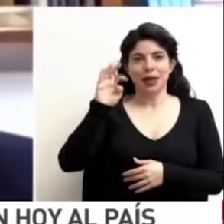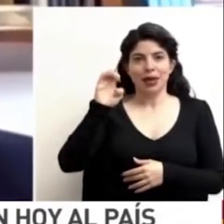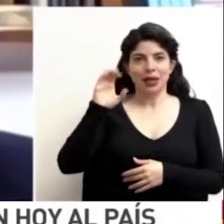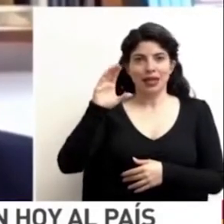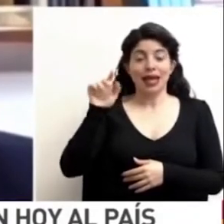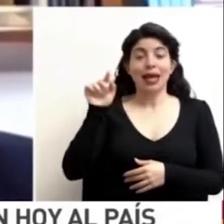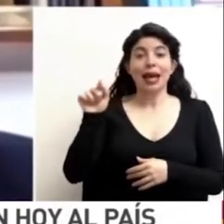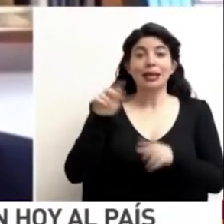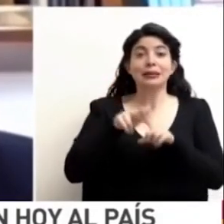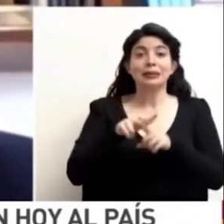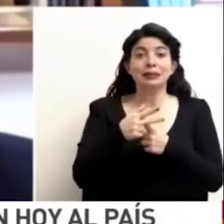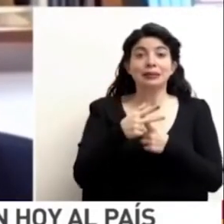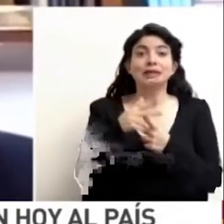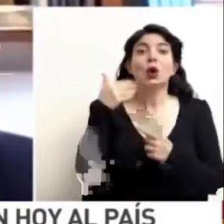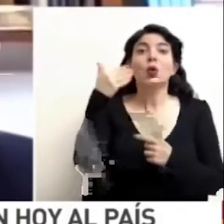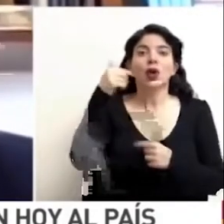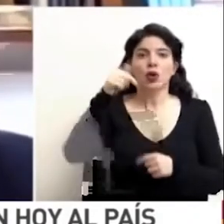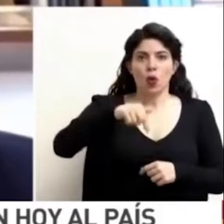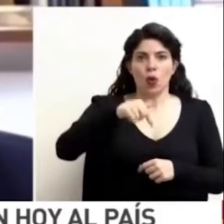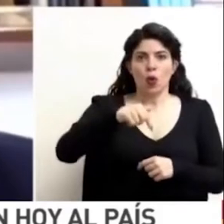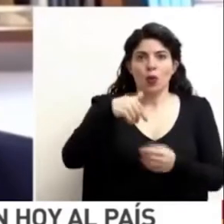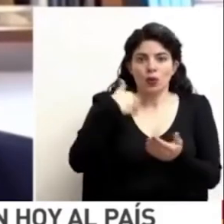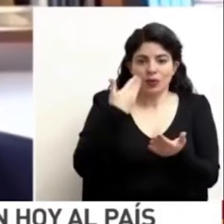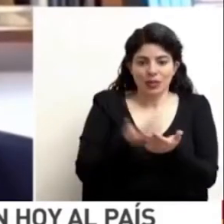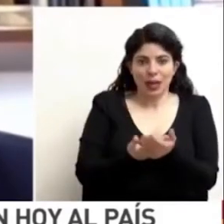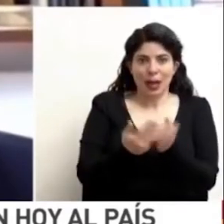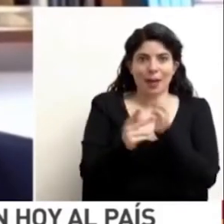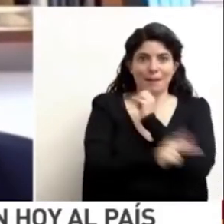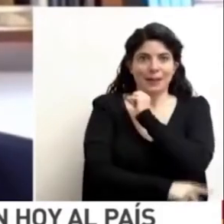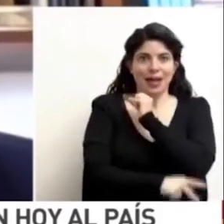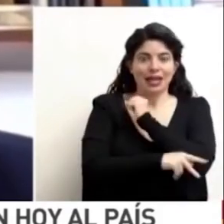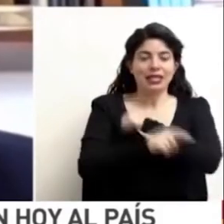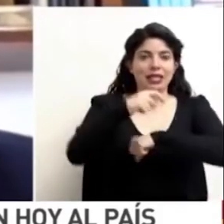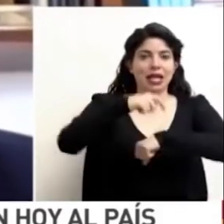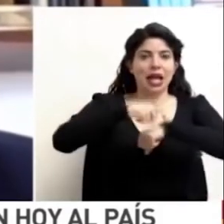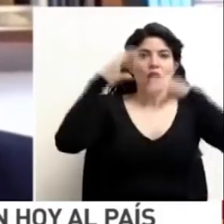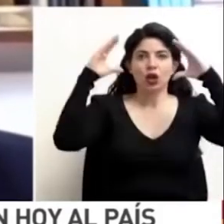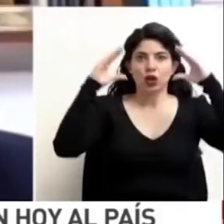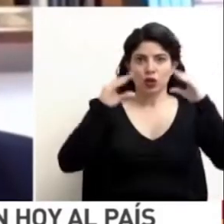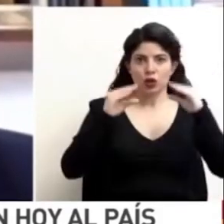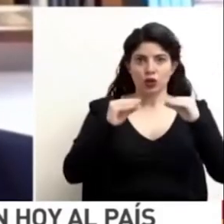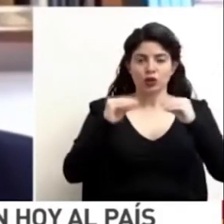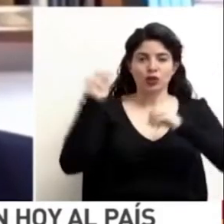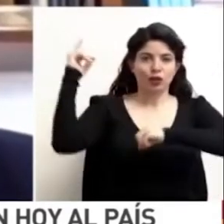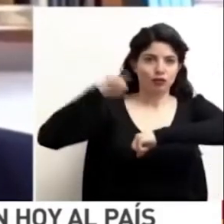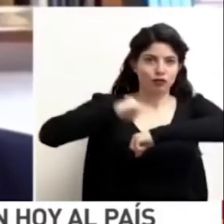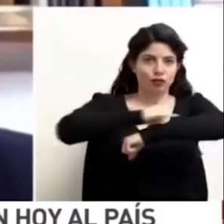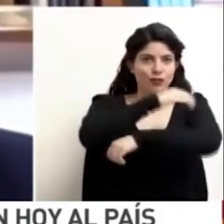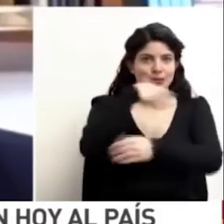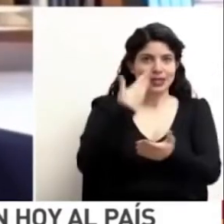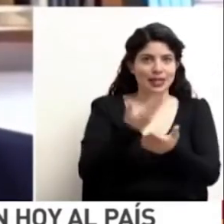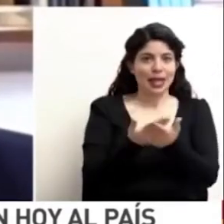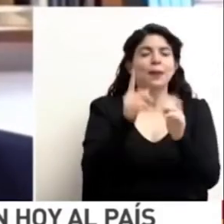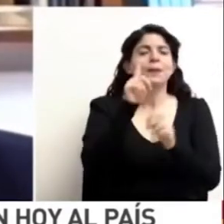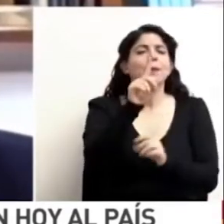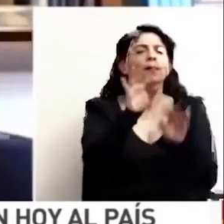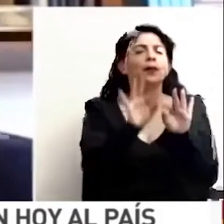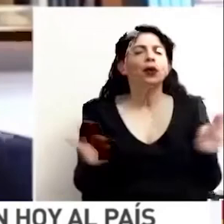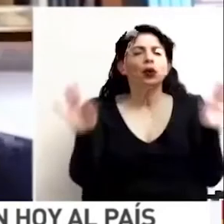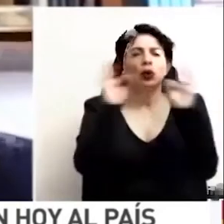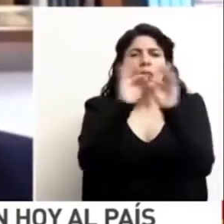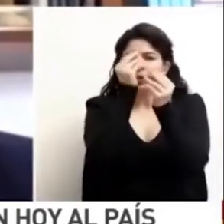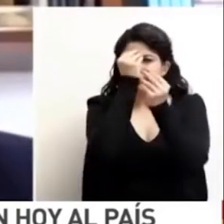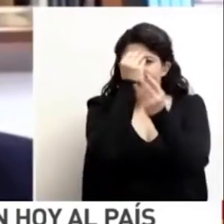como he dicho, el día de hoy, llega la vacuna al país en horas de la noche, vía aérea. Muy importante decir,